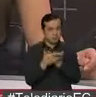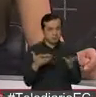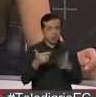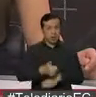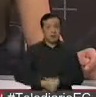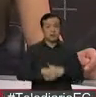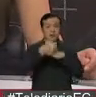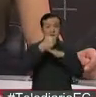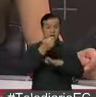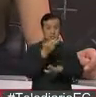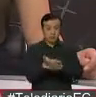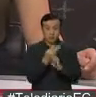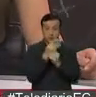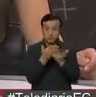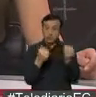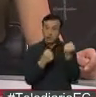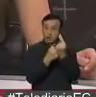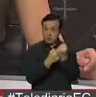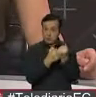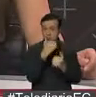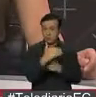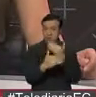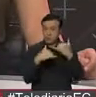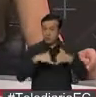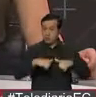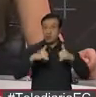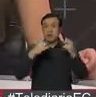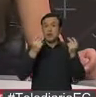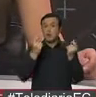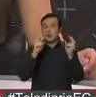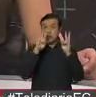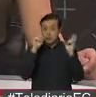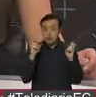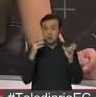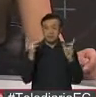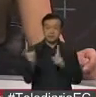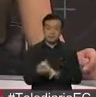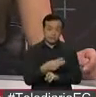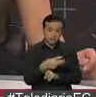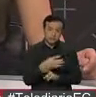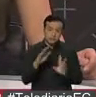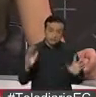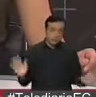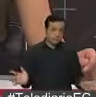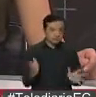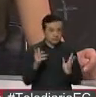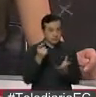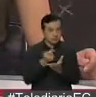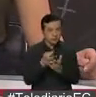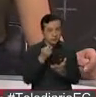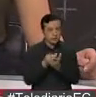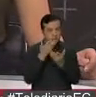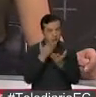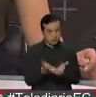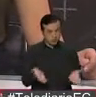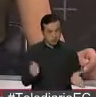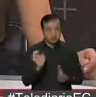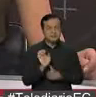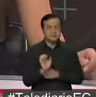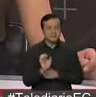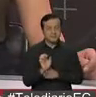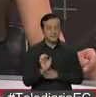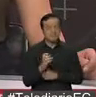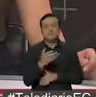autoridades, estos mecanismos facilitan los procesos de trámite en línea para los ciudadanos e incentiva también el consumo de productos nacionales.